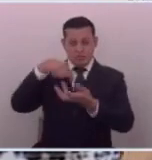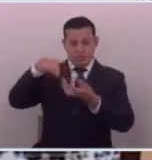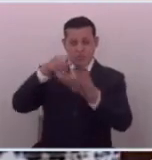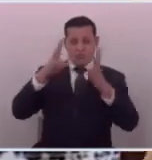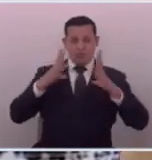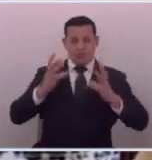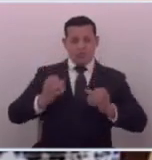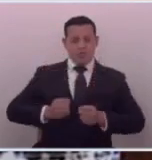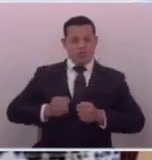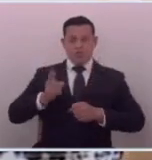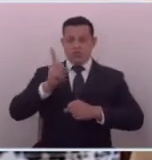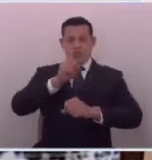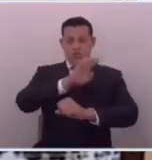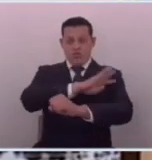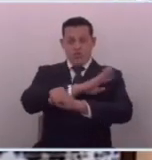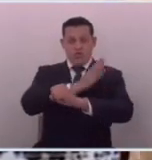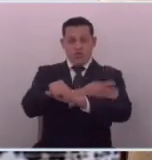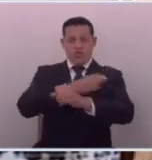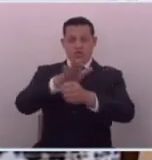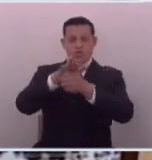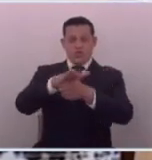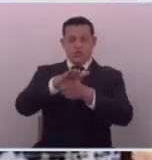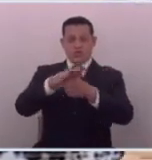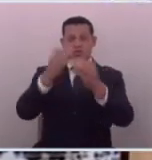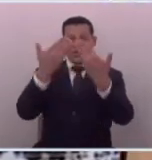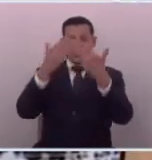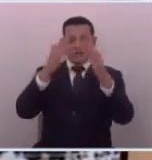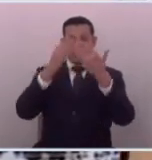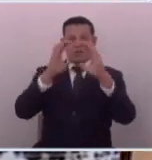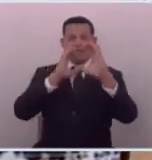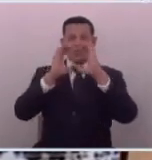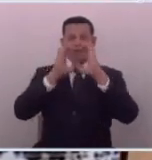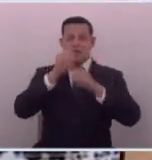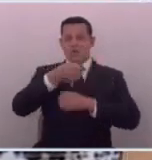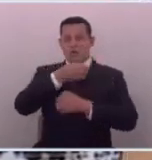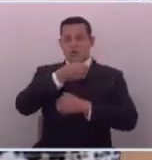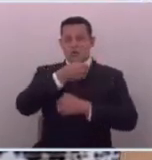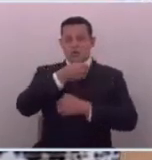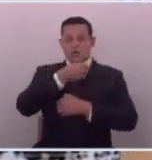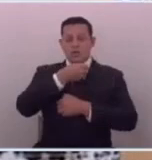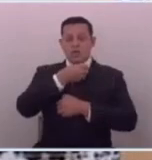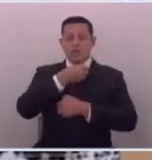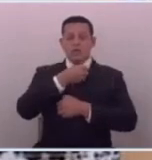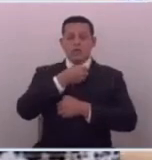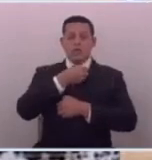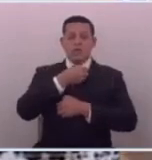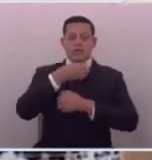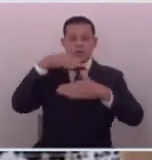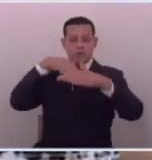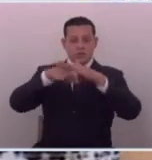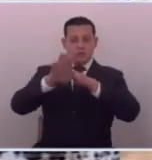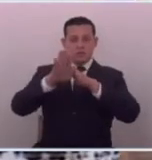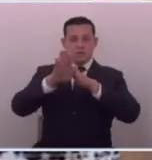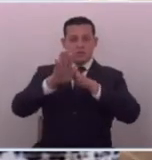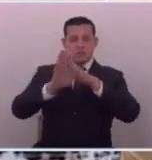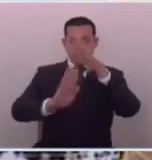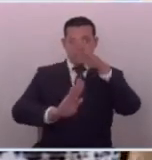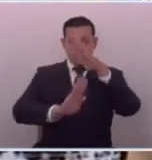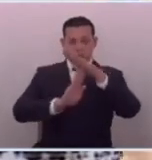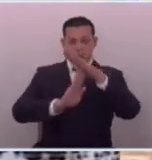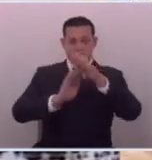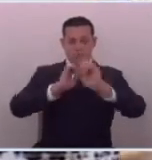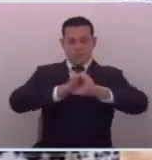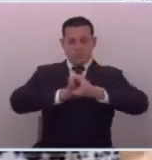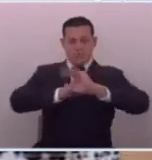gobierno no ejerce fuertes presiones a los diferentes medios de comunicación a través de la pauta de